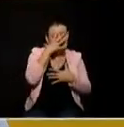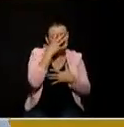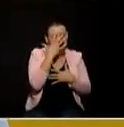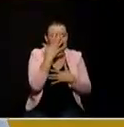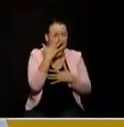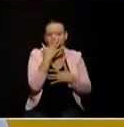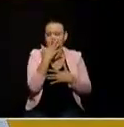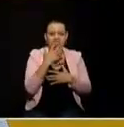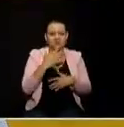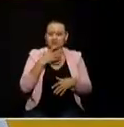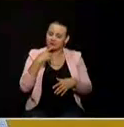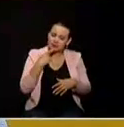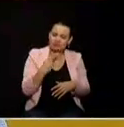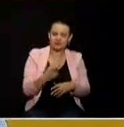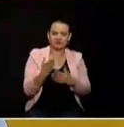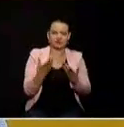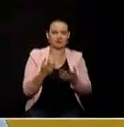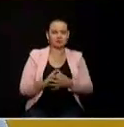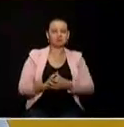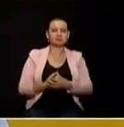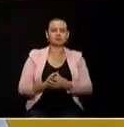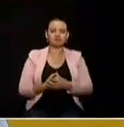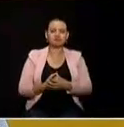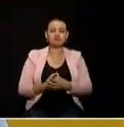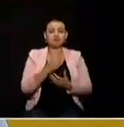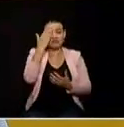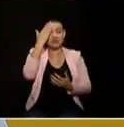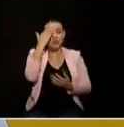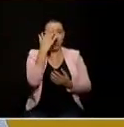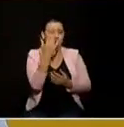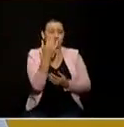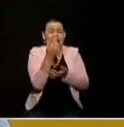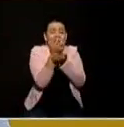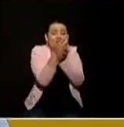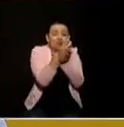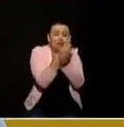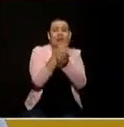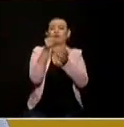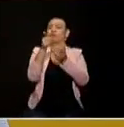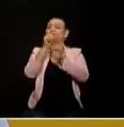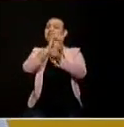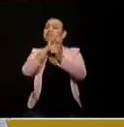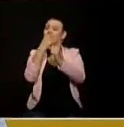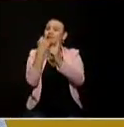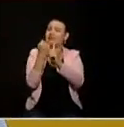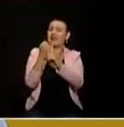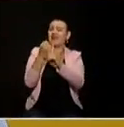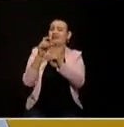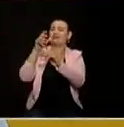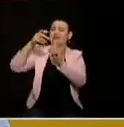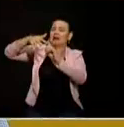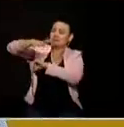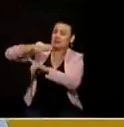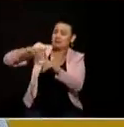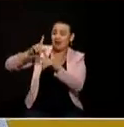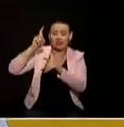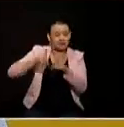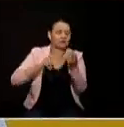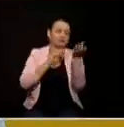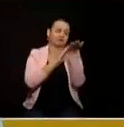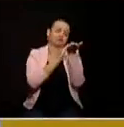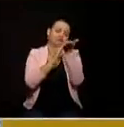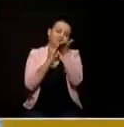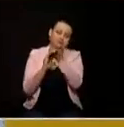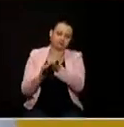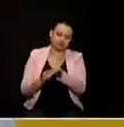insostenible desde el punto de vista económico social y ambiental nosotros nos proponemos